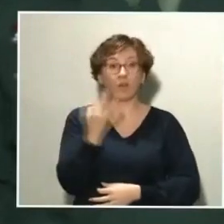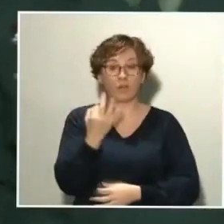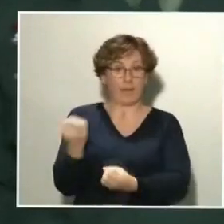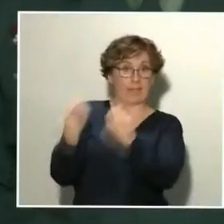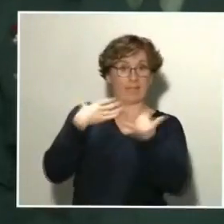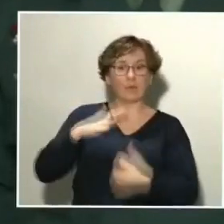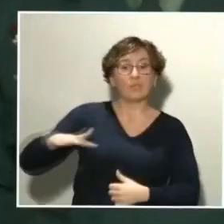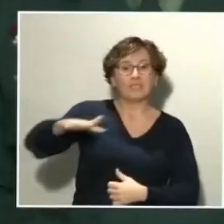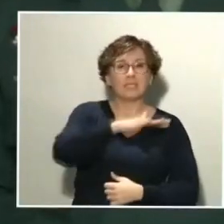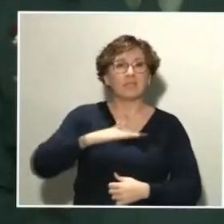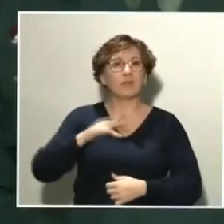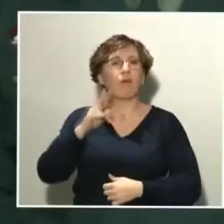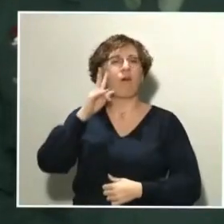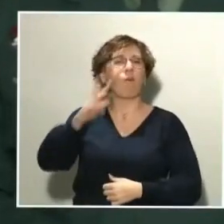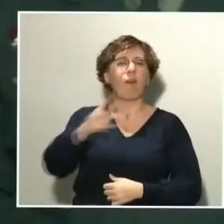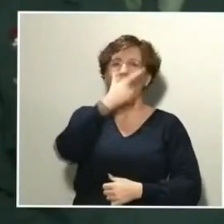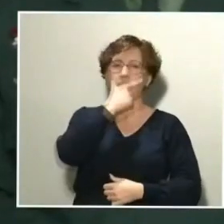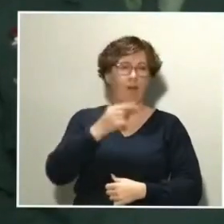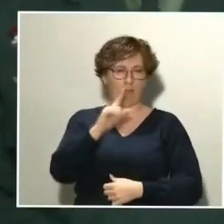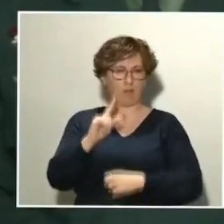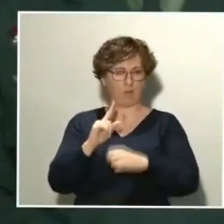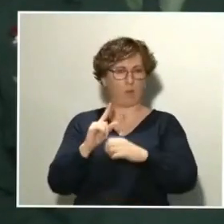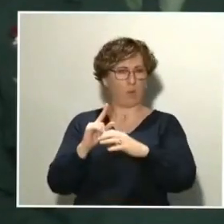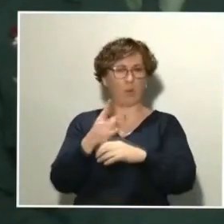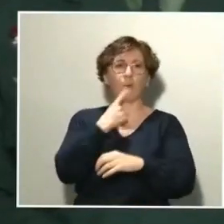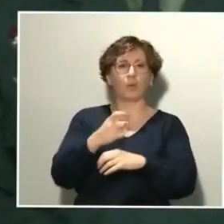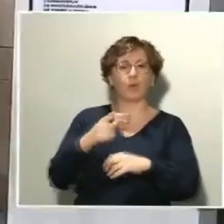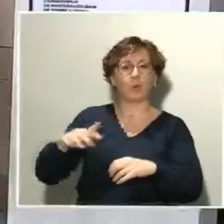visión y un lugar bastante inédito. No le puedo decir nada más.